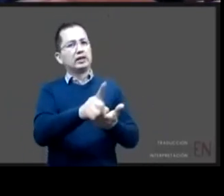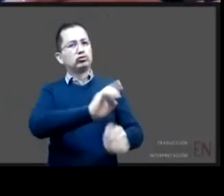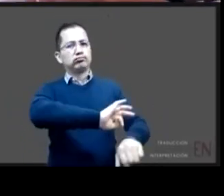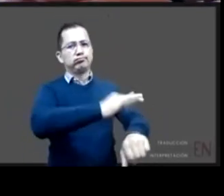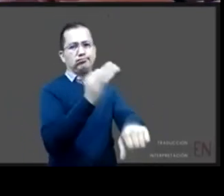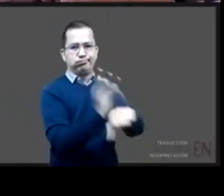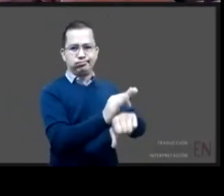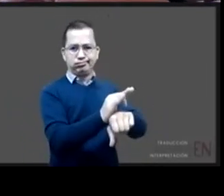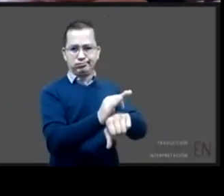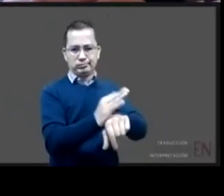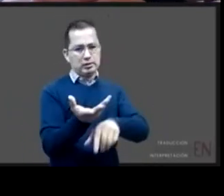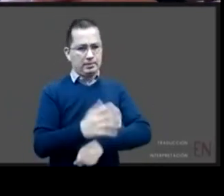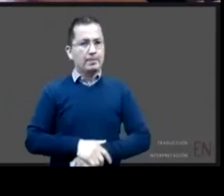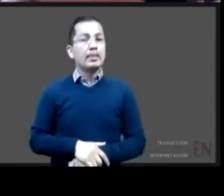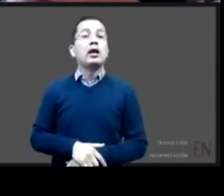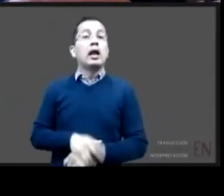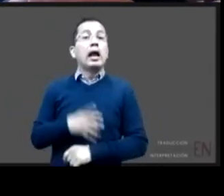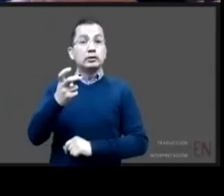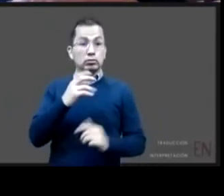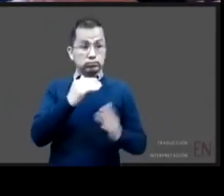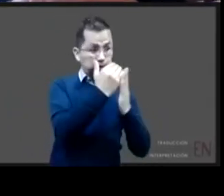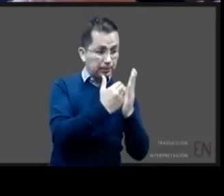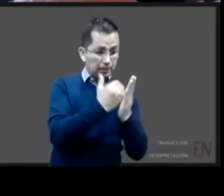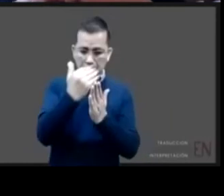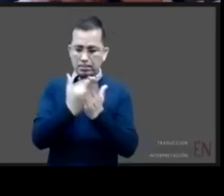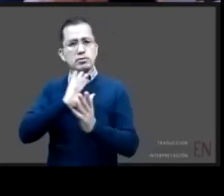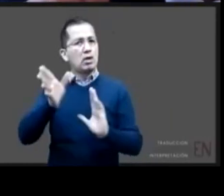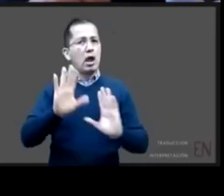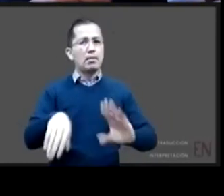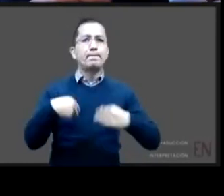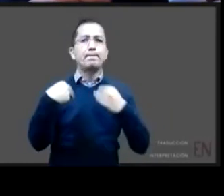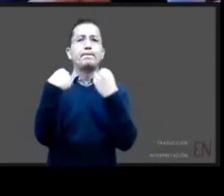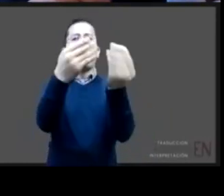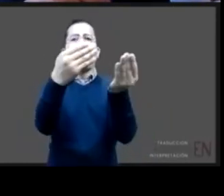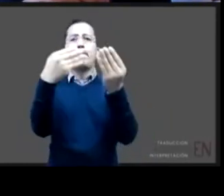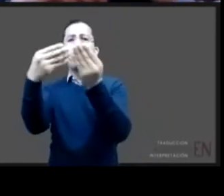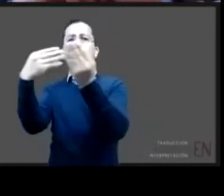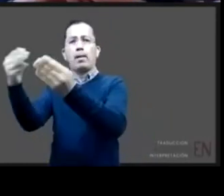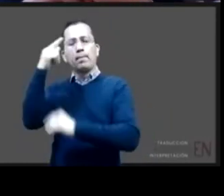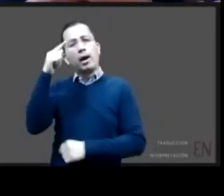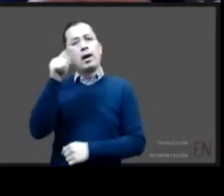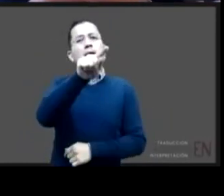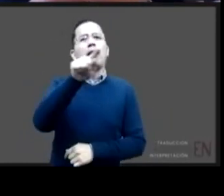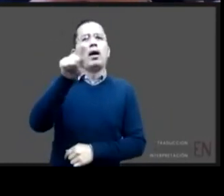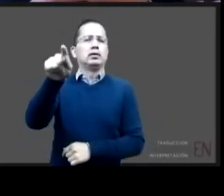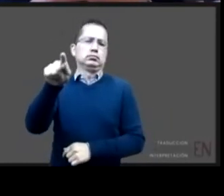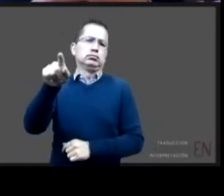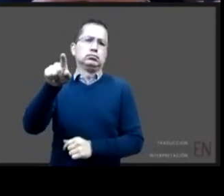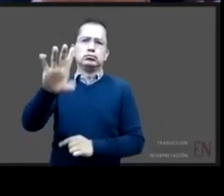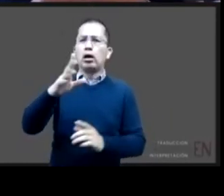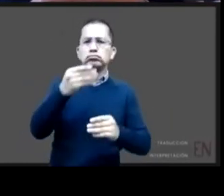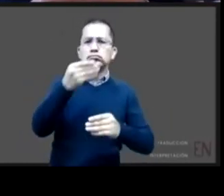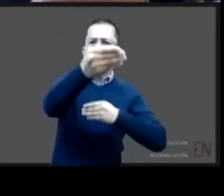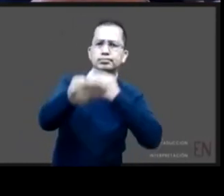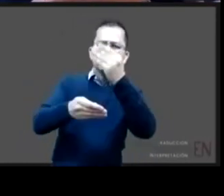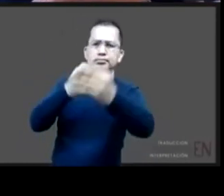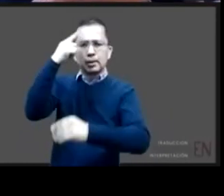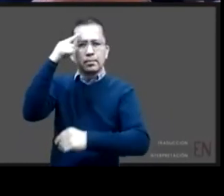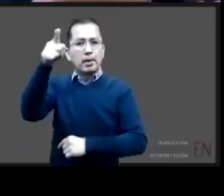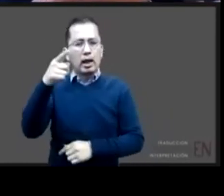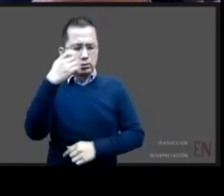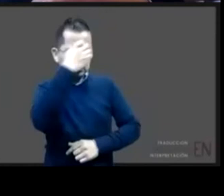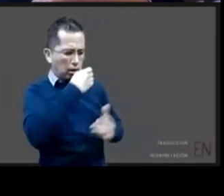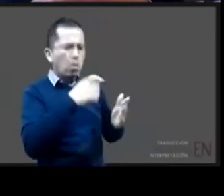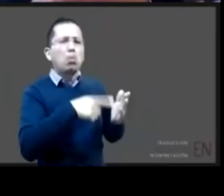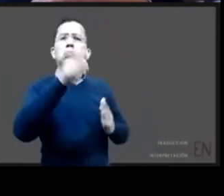por la aprobación por parte de los órganos que dirigen a la institución y la finalidad es eso lo